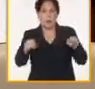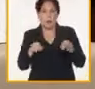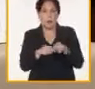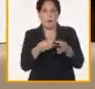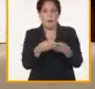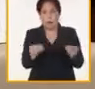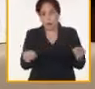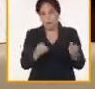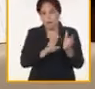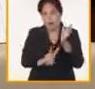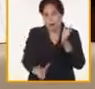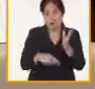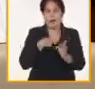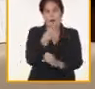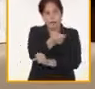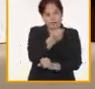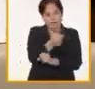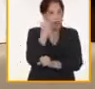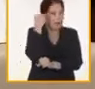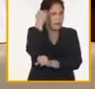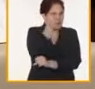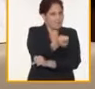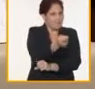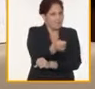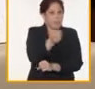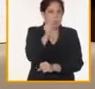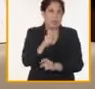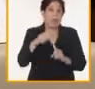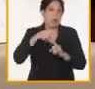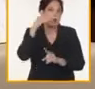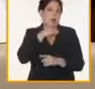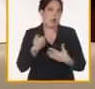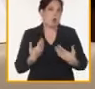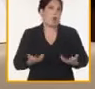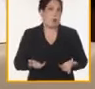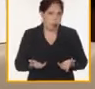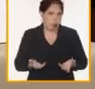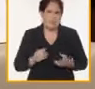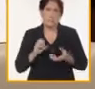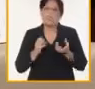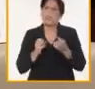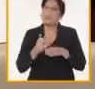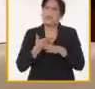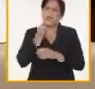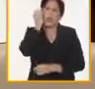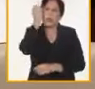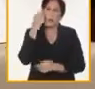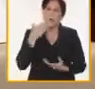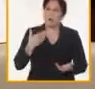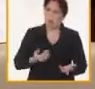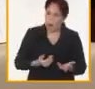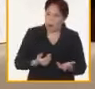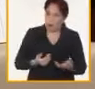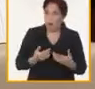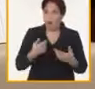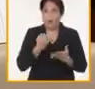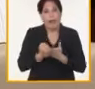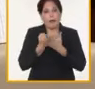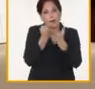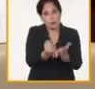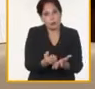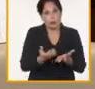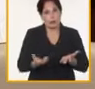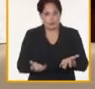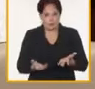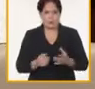que seguir capacitando a las personas en cómo usar las tecnologías, qué cosas innovar, cómo usar estas innovaciones, porque en